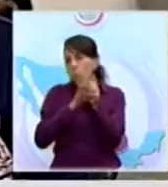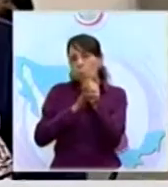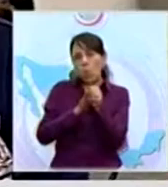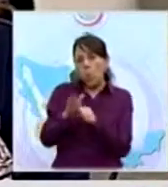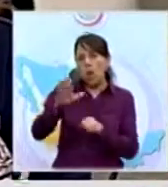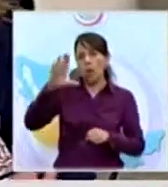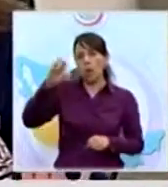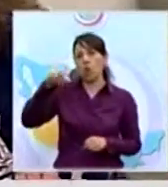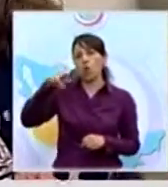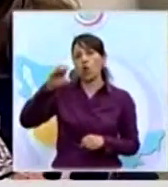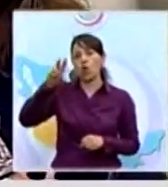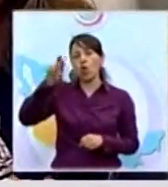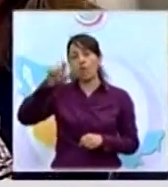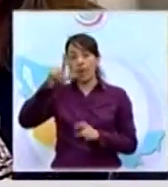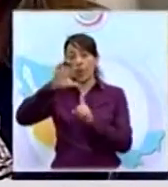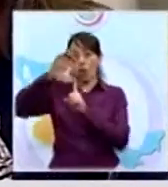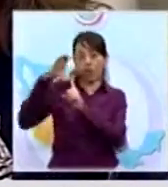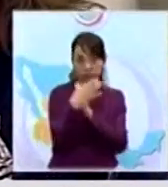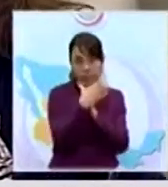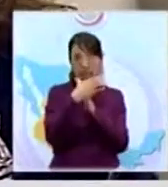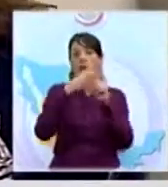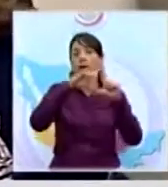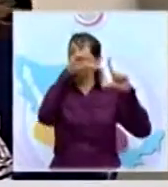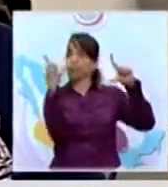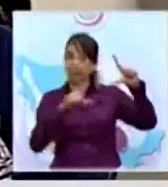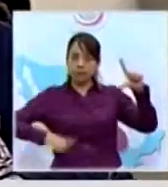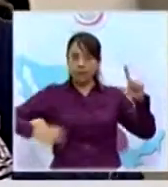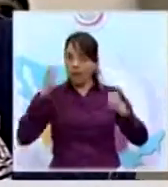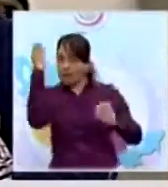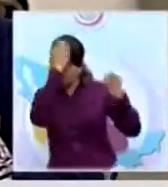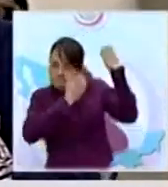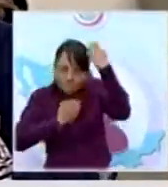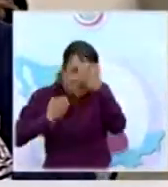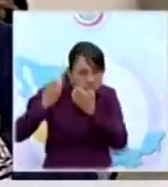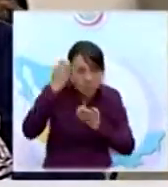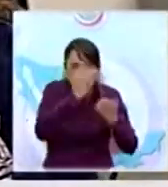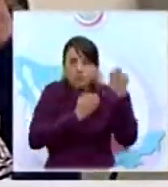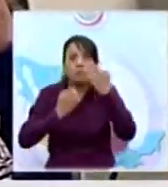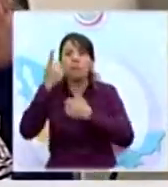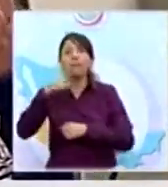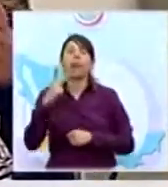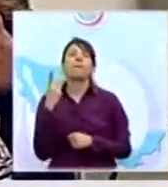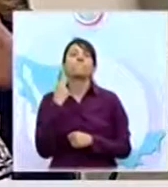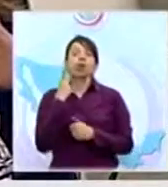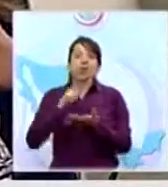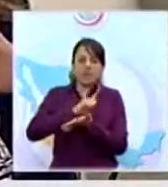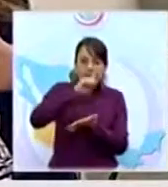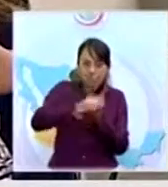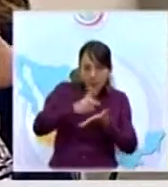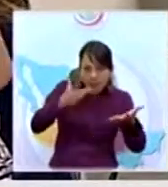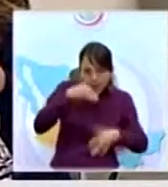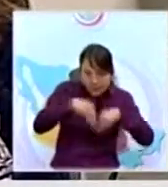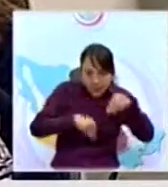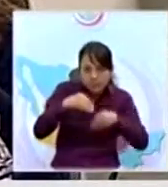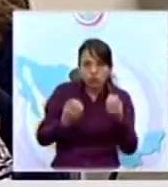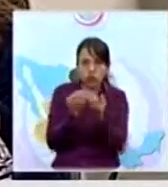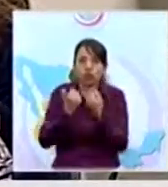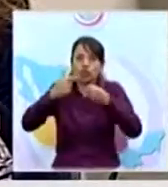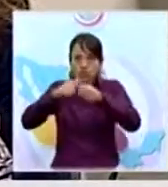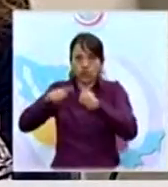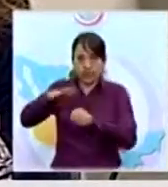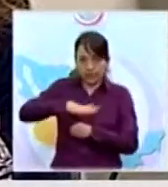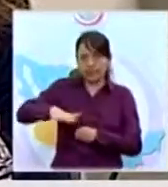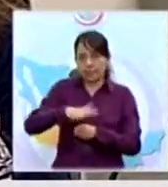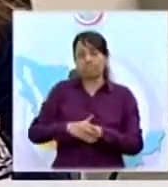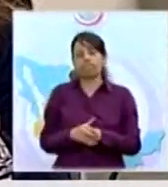Coneval es el Consejo Nacional de Evaluación de la Política de Desarrollo Social y para mí es muy importante saber